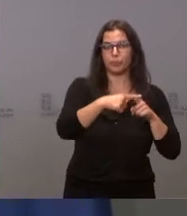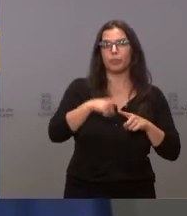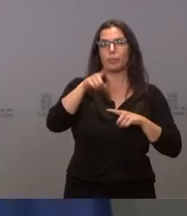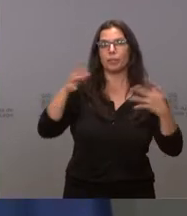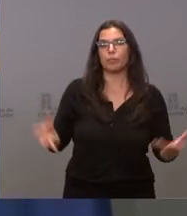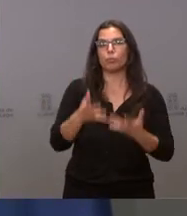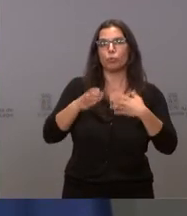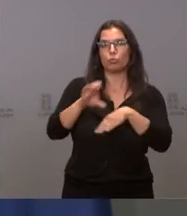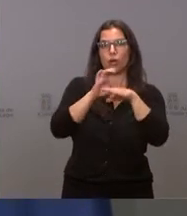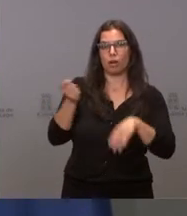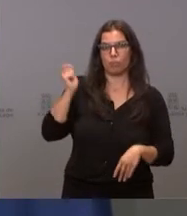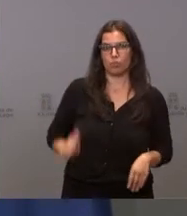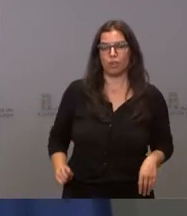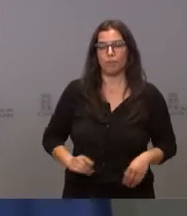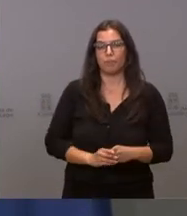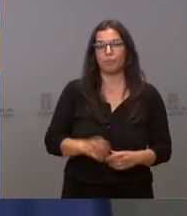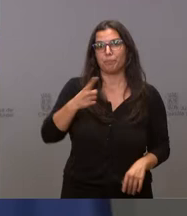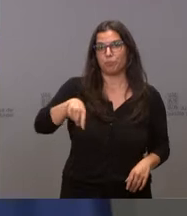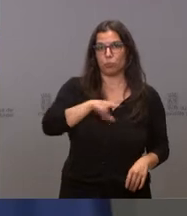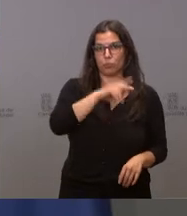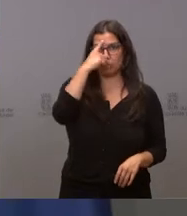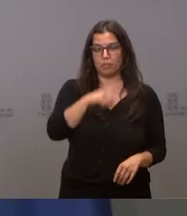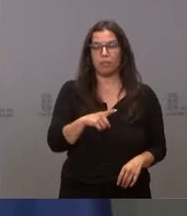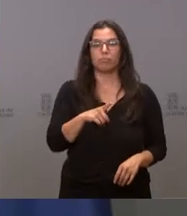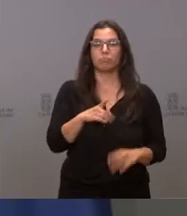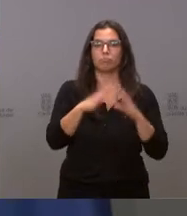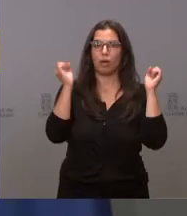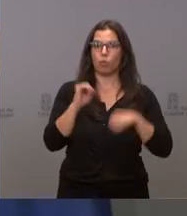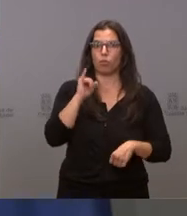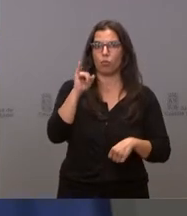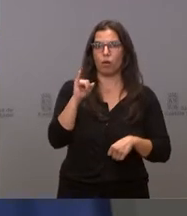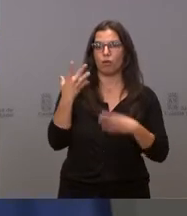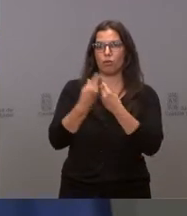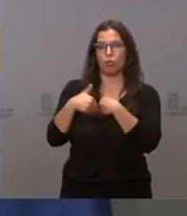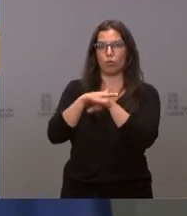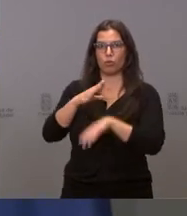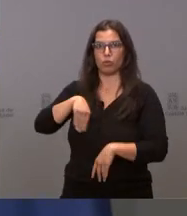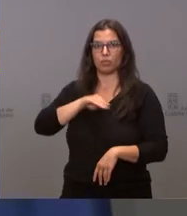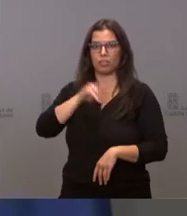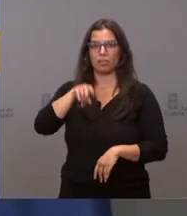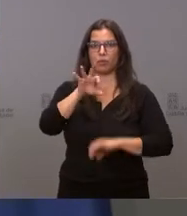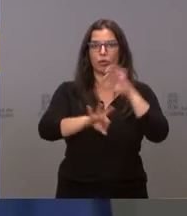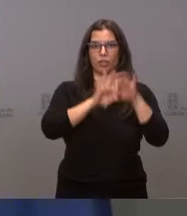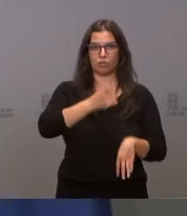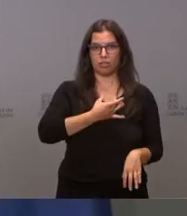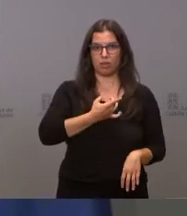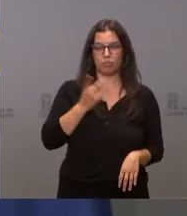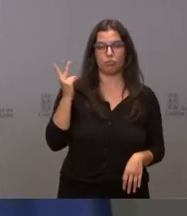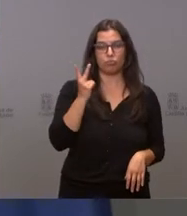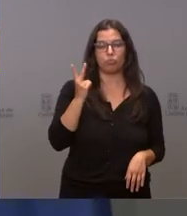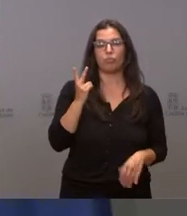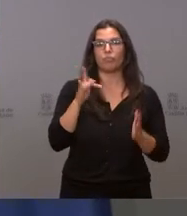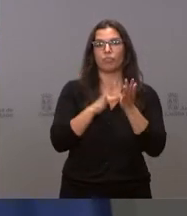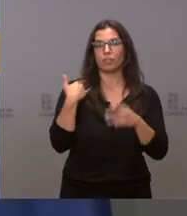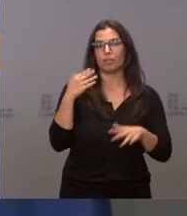carrera profesional. Saben ustedes que hay un acuerdo suscrito por el Gobierno de España y las organizaciones sindicales de fecha